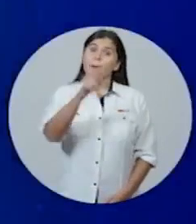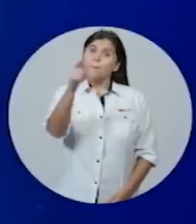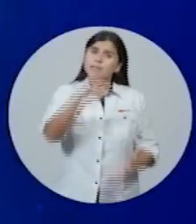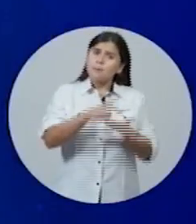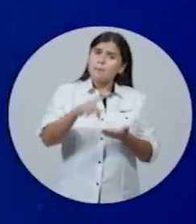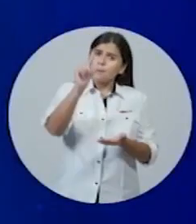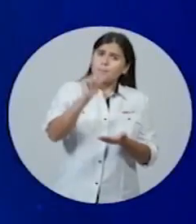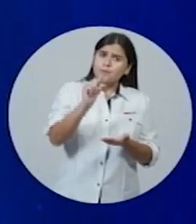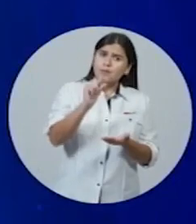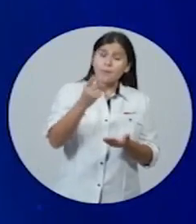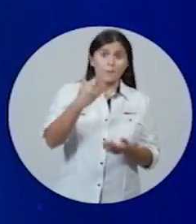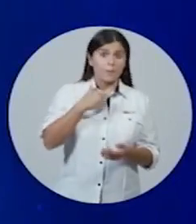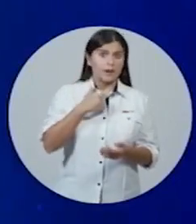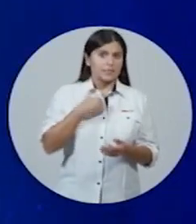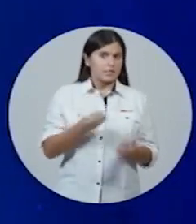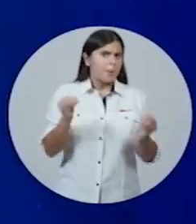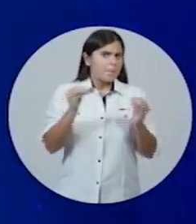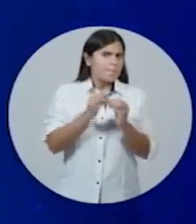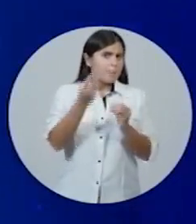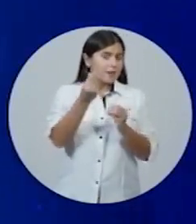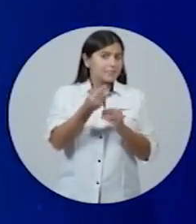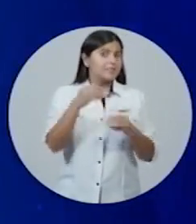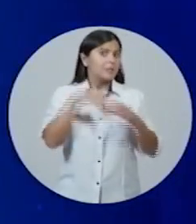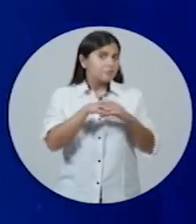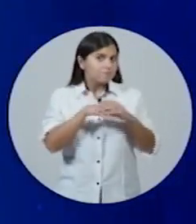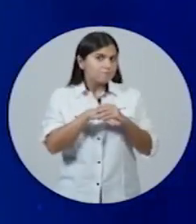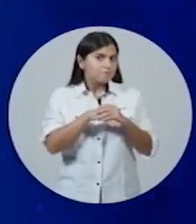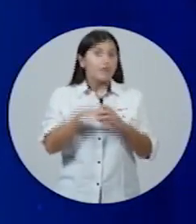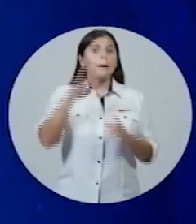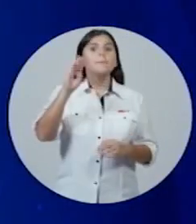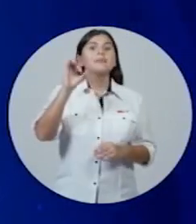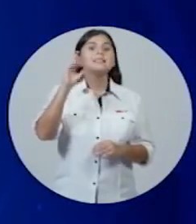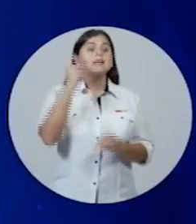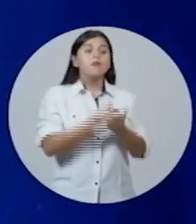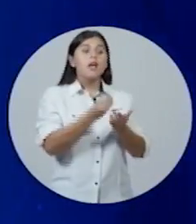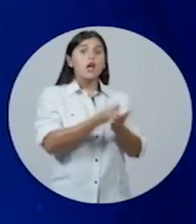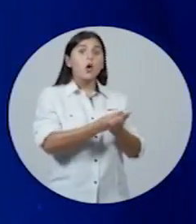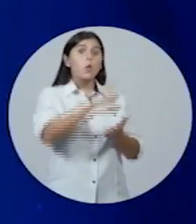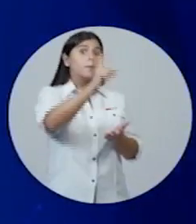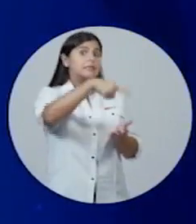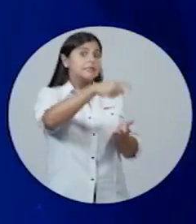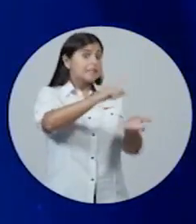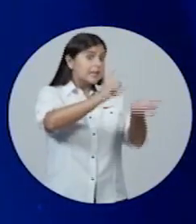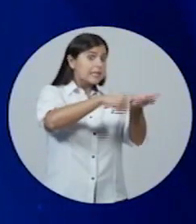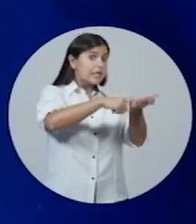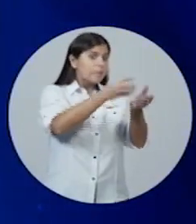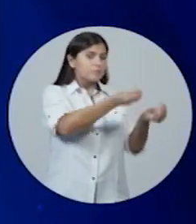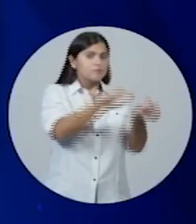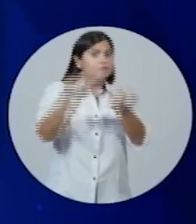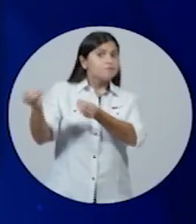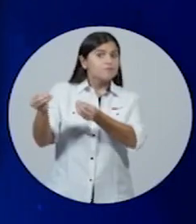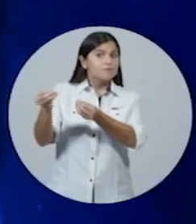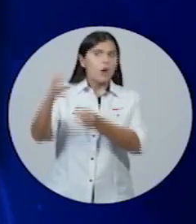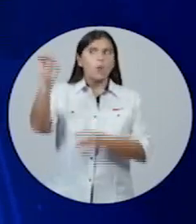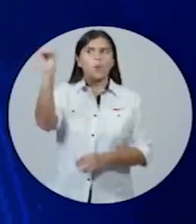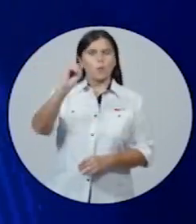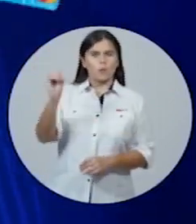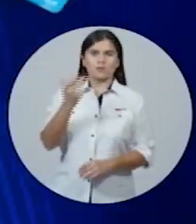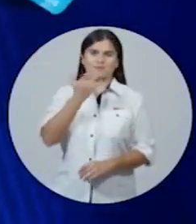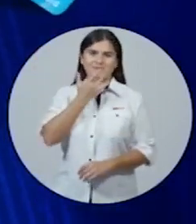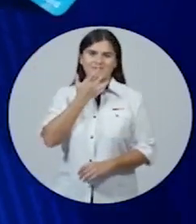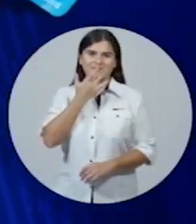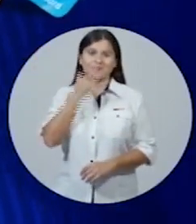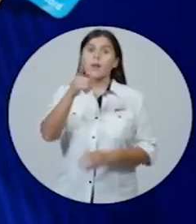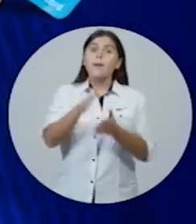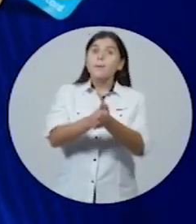Pague menos por mes para tener más dinero disponible. El BCR le compra el saldo de sus tarjetas de crédito con una